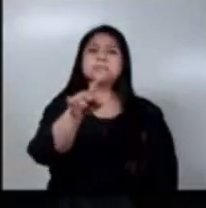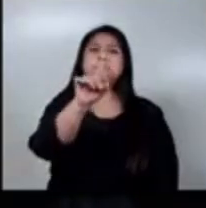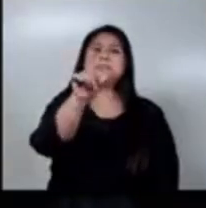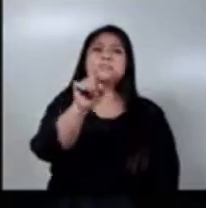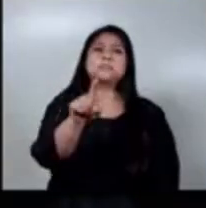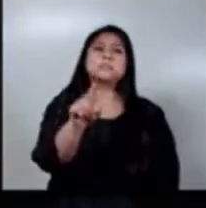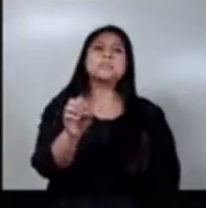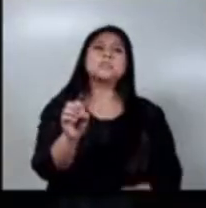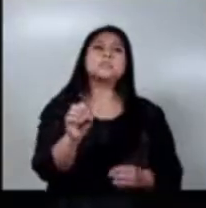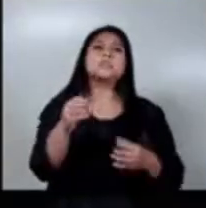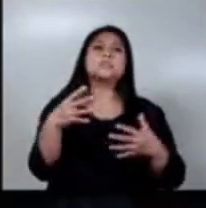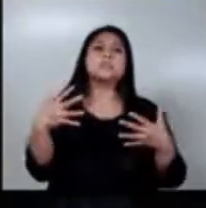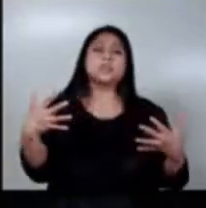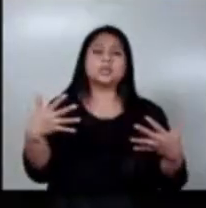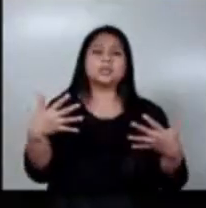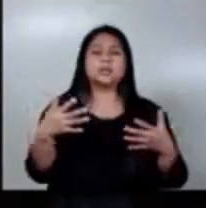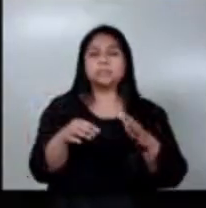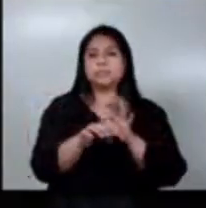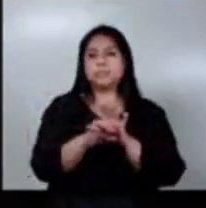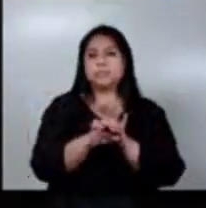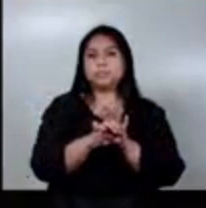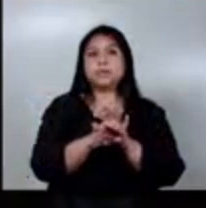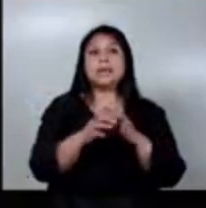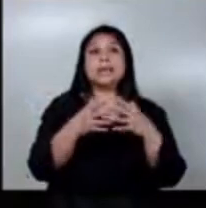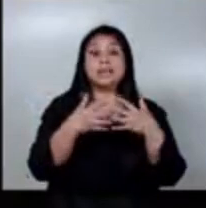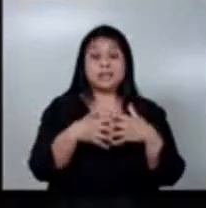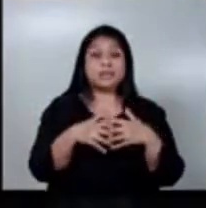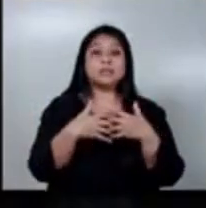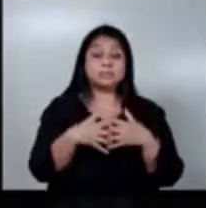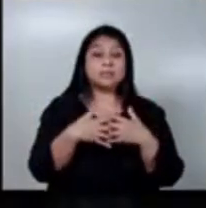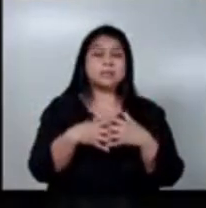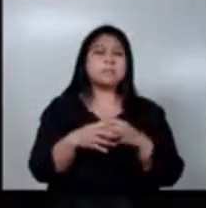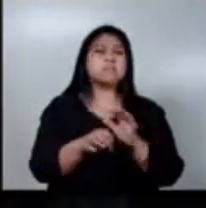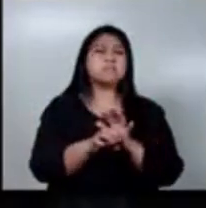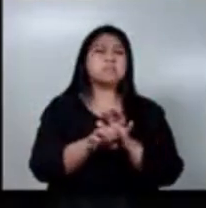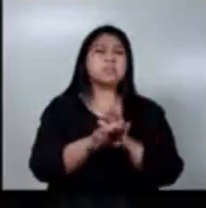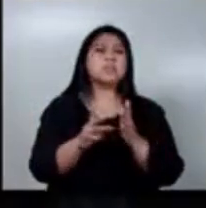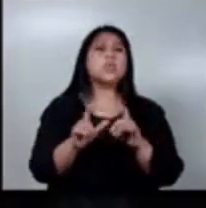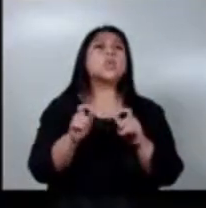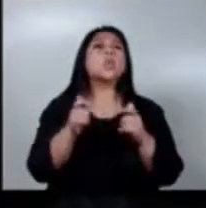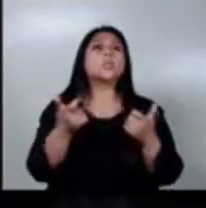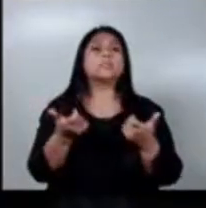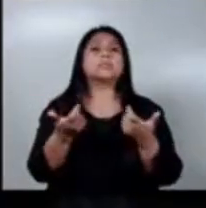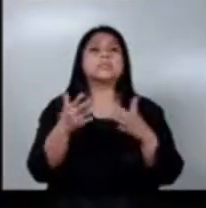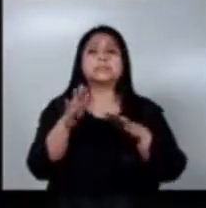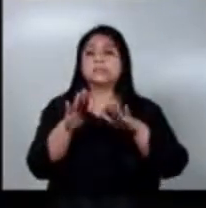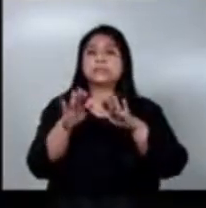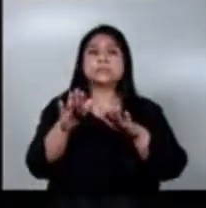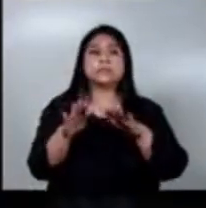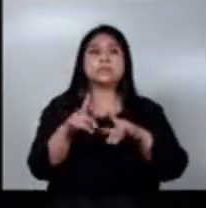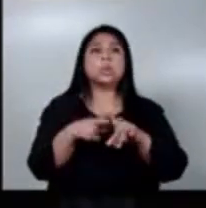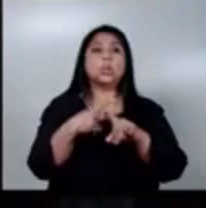cuanto a hay empresas que cómo se regula cuando las empresas tienen más de cinco